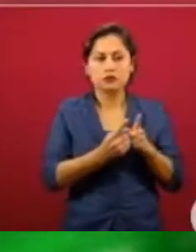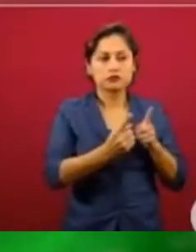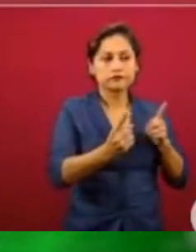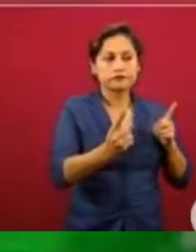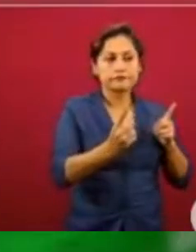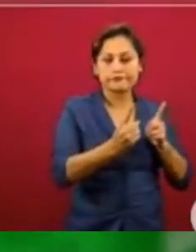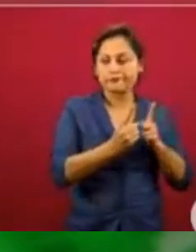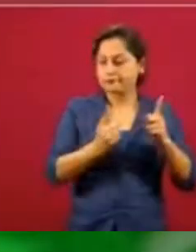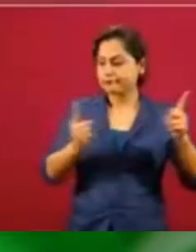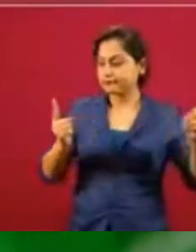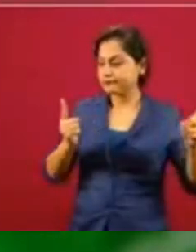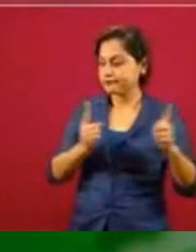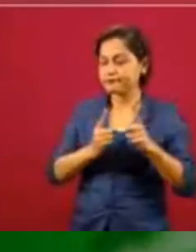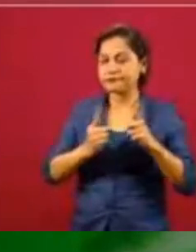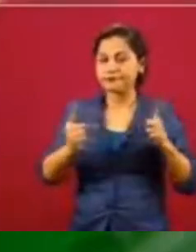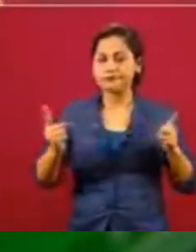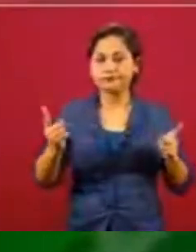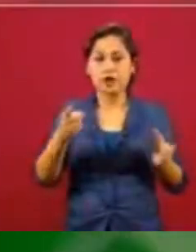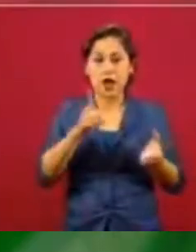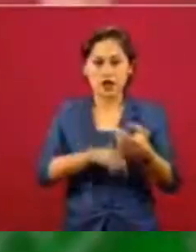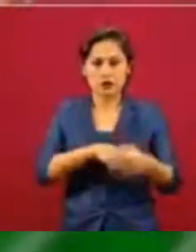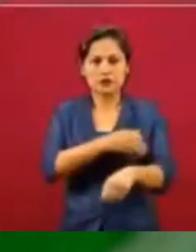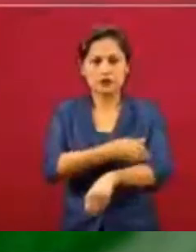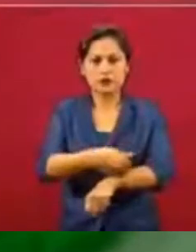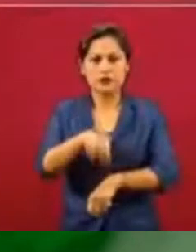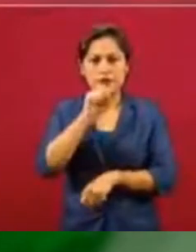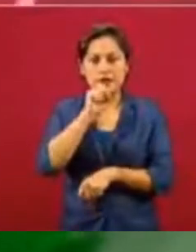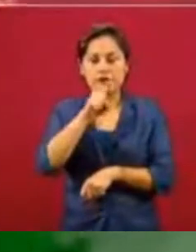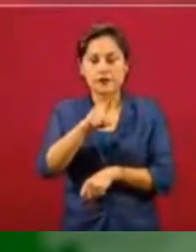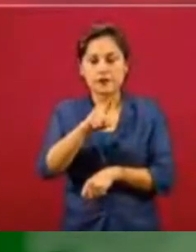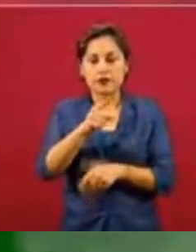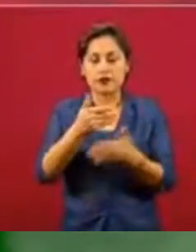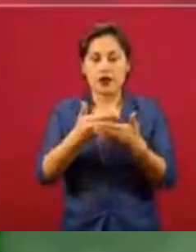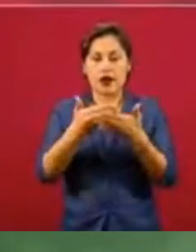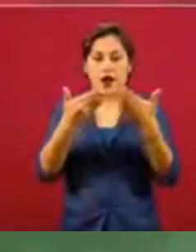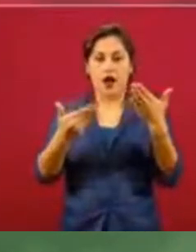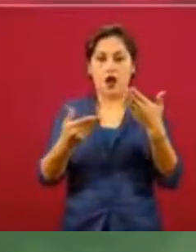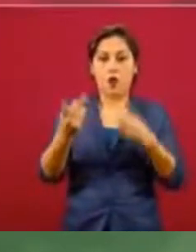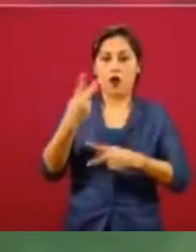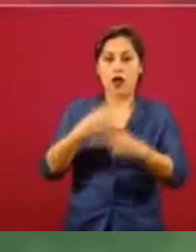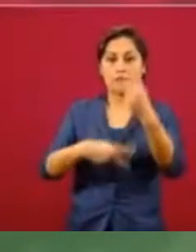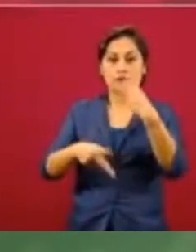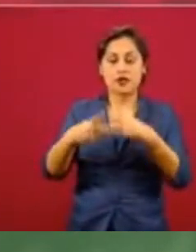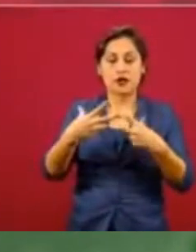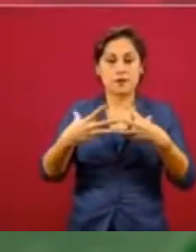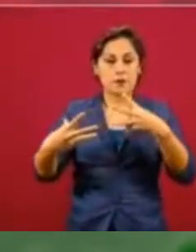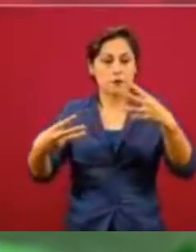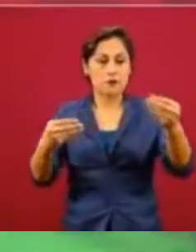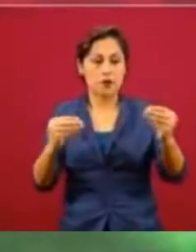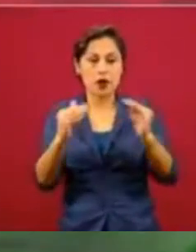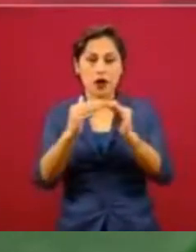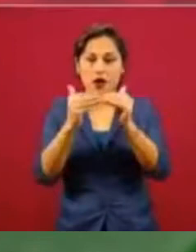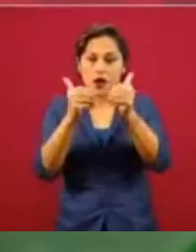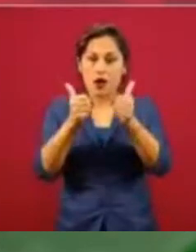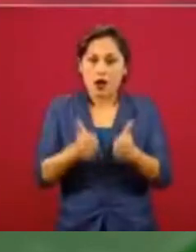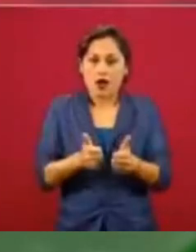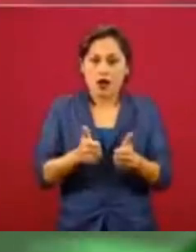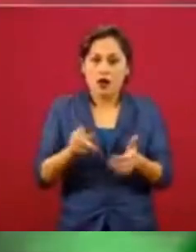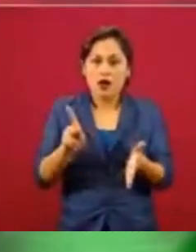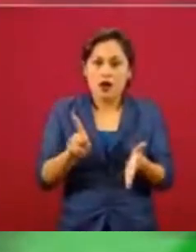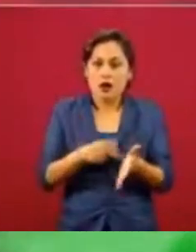Entonces, esto fue como un gran reencuentro en las familias. Fíjense que,